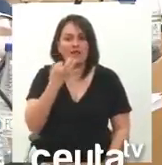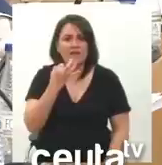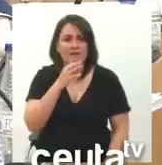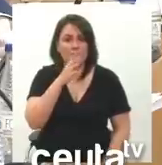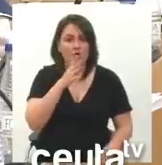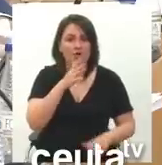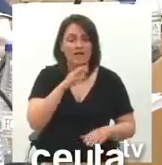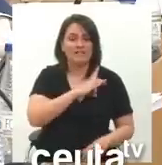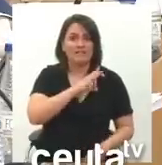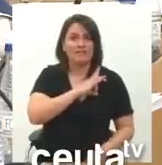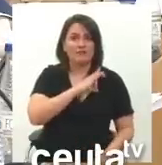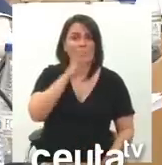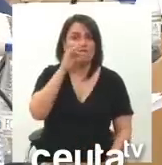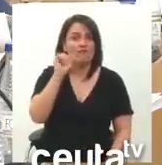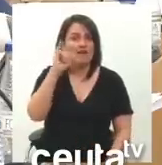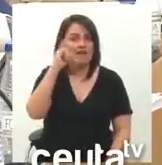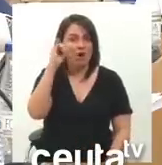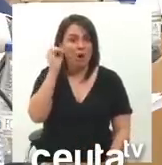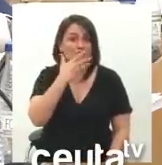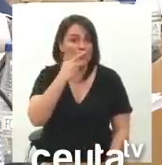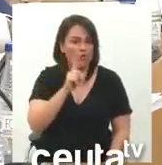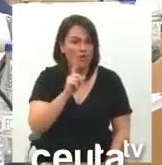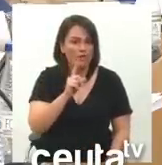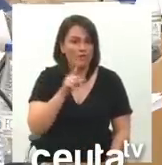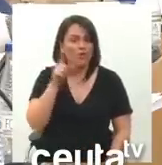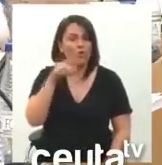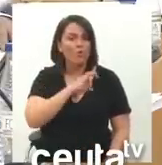¿No ha llamado usted al señor Feijó para contarle lo que le ha contado Sánchez?